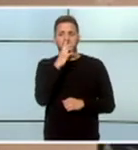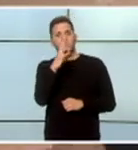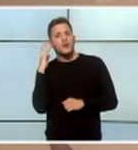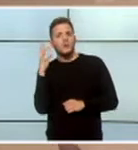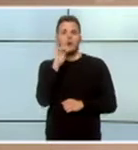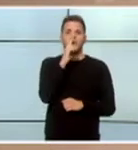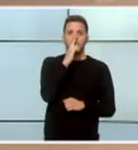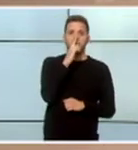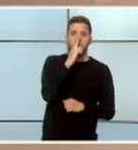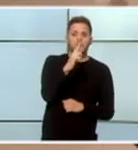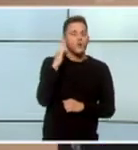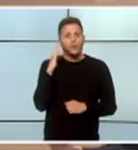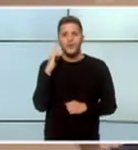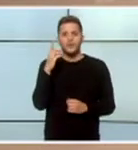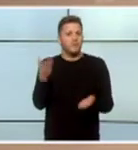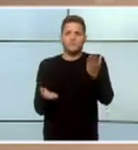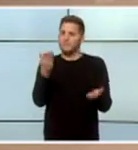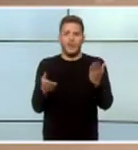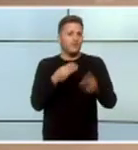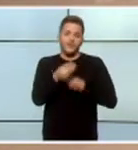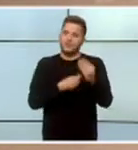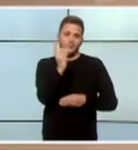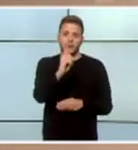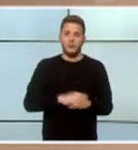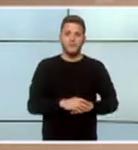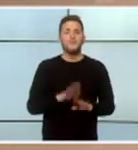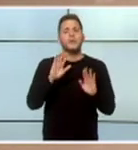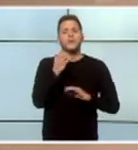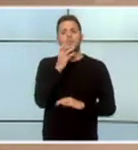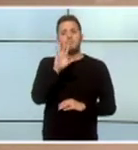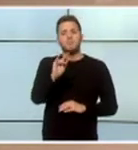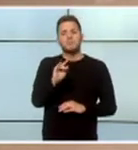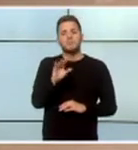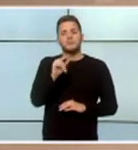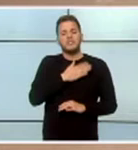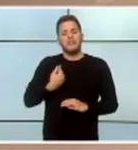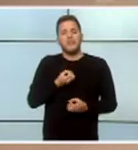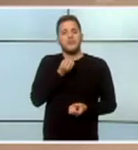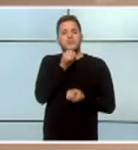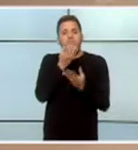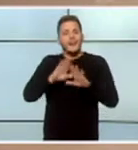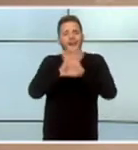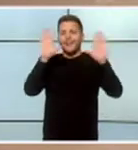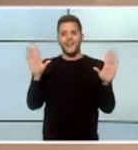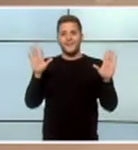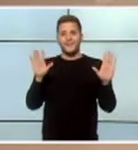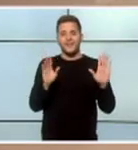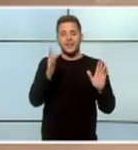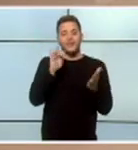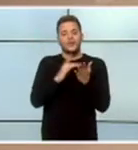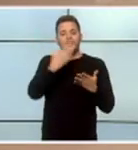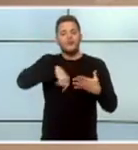lo que ha pasado en estos cuatro años... ...ni siquiera este último año... ...pero sí quiero decir con mucha claridad... ...que entre todos hemos